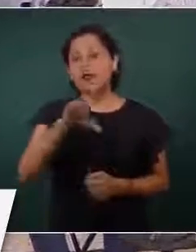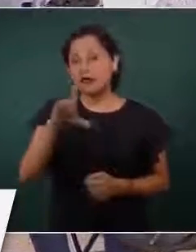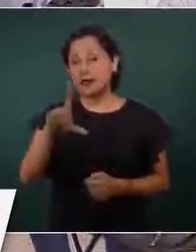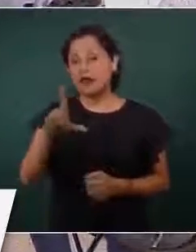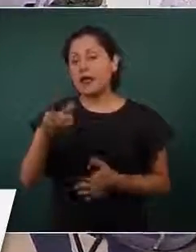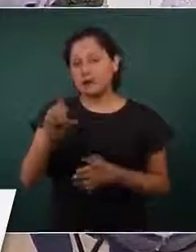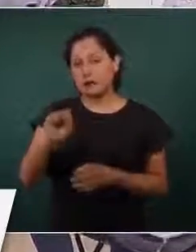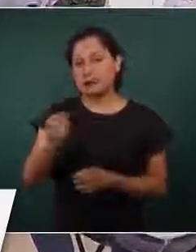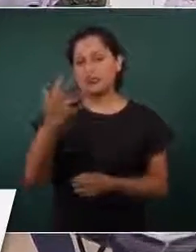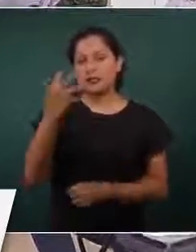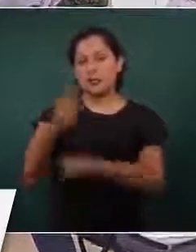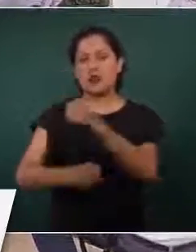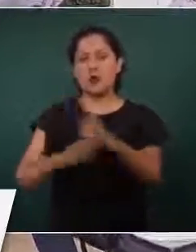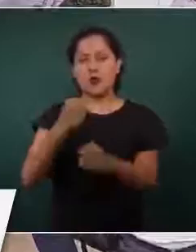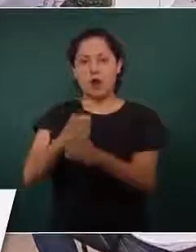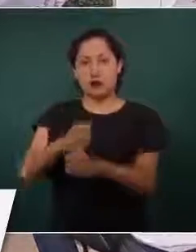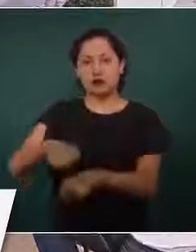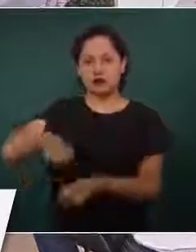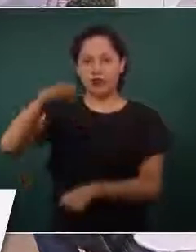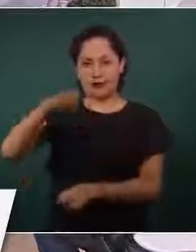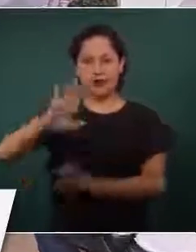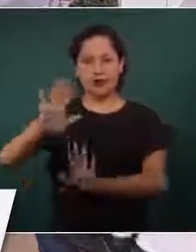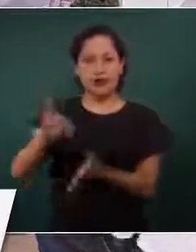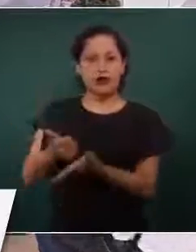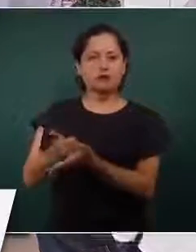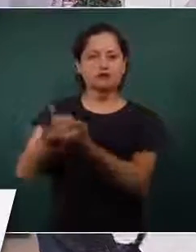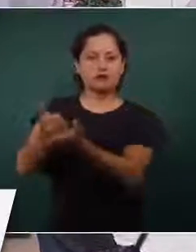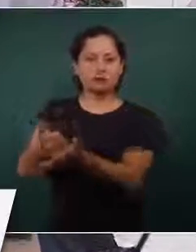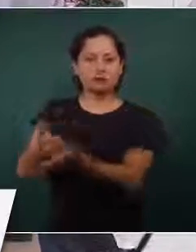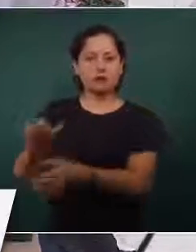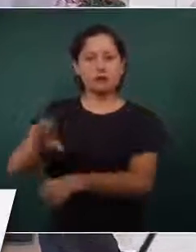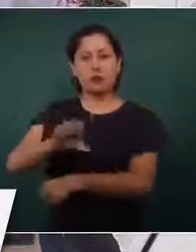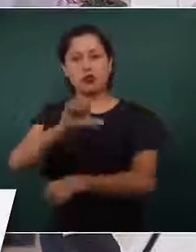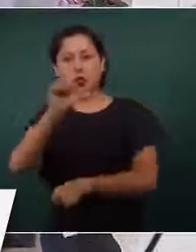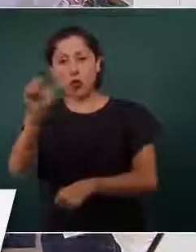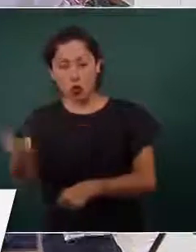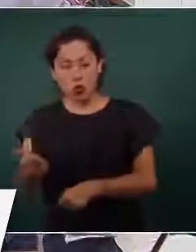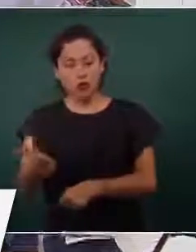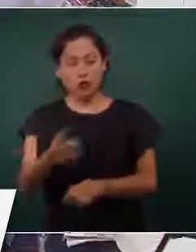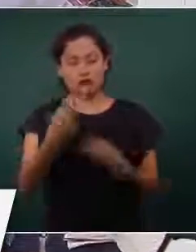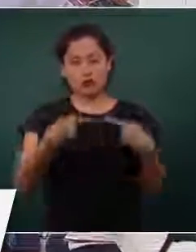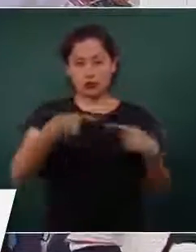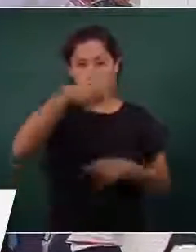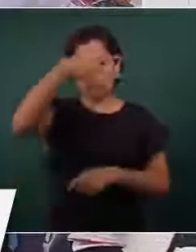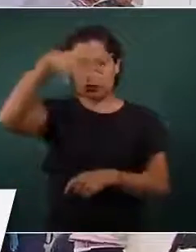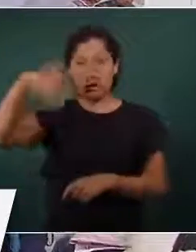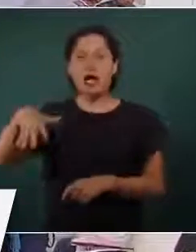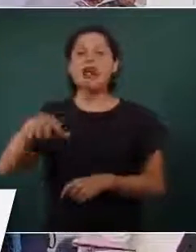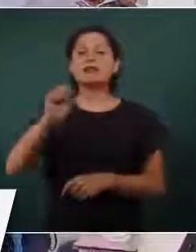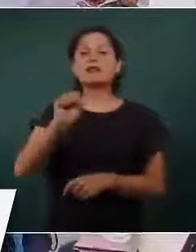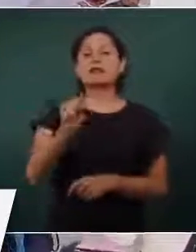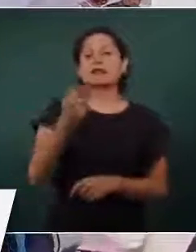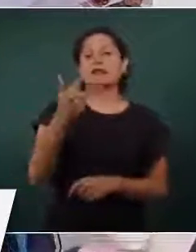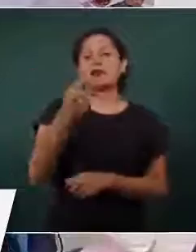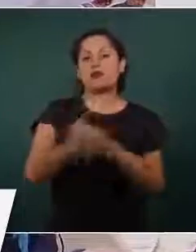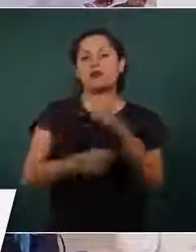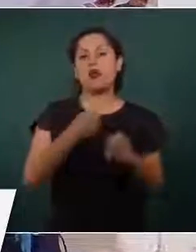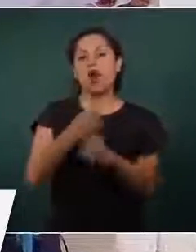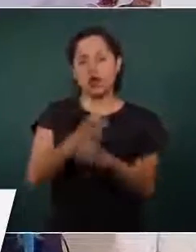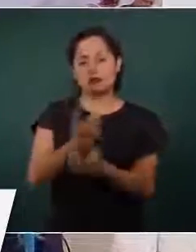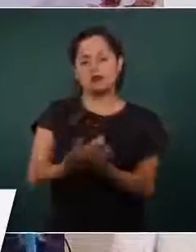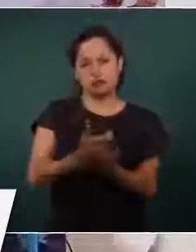años y el resto de la población a partir de los 68, pero son